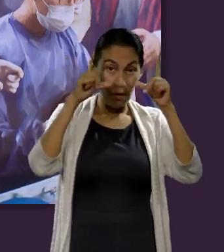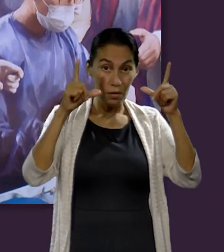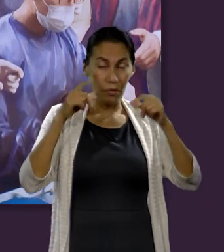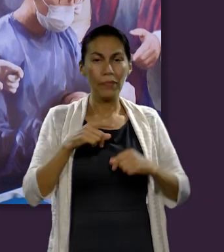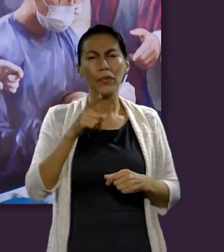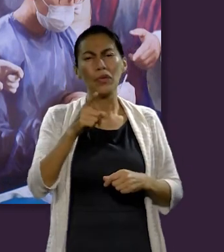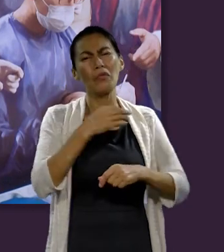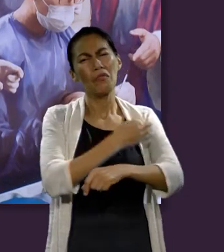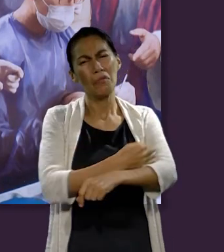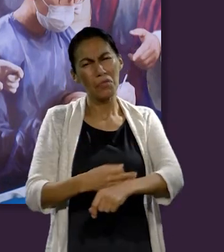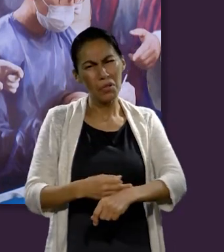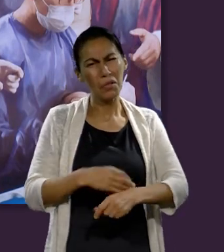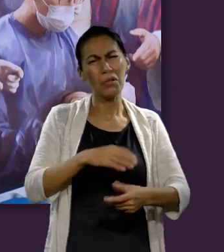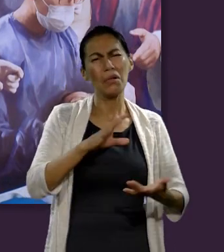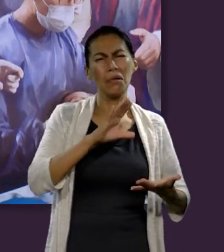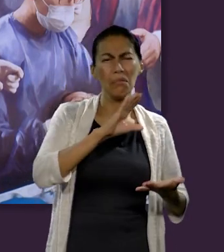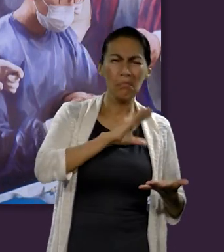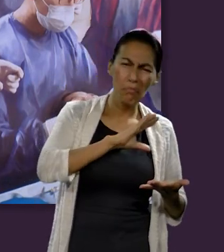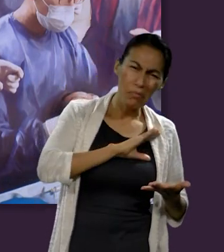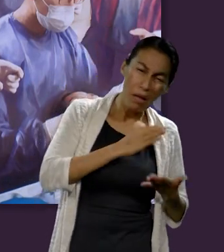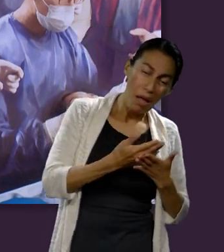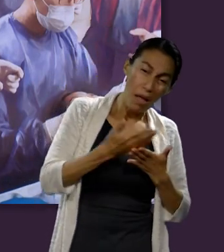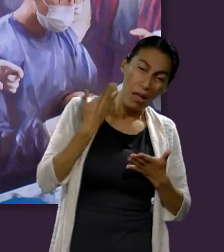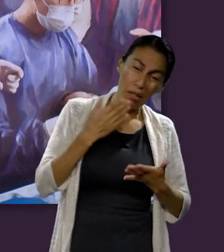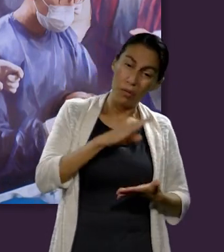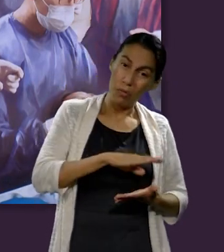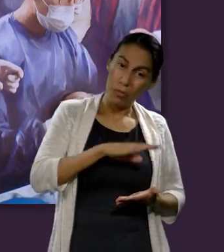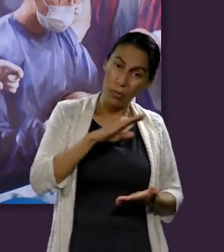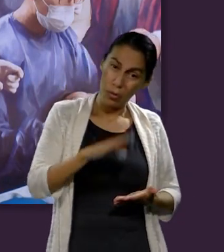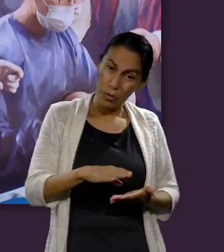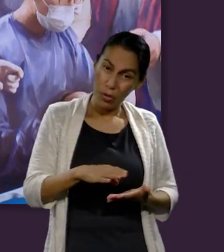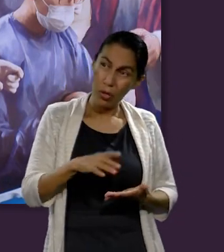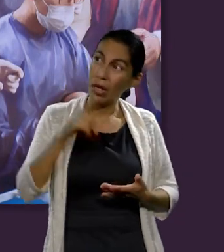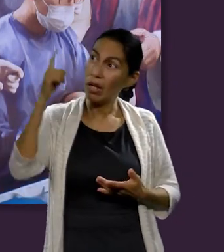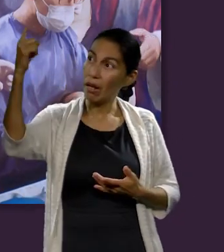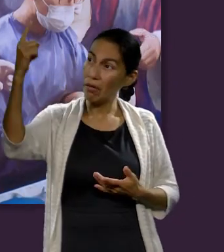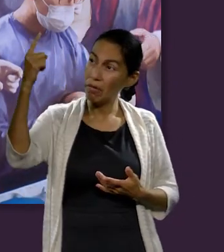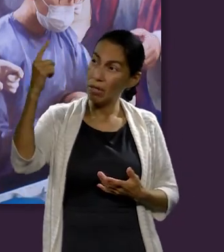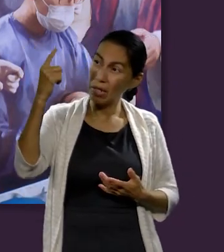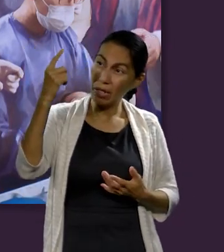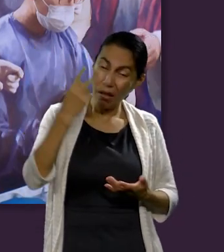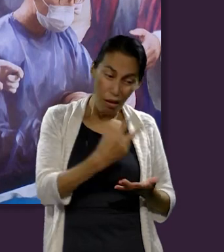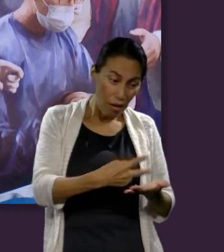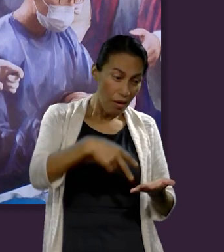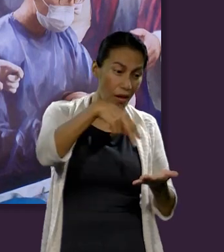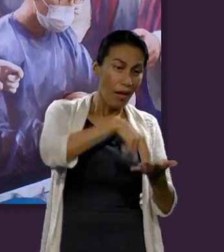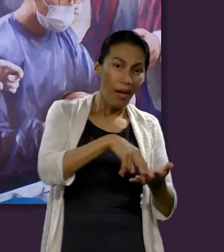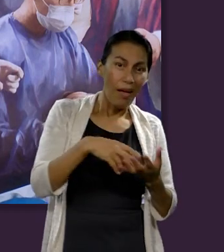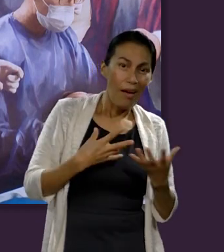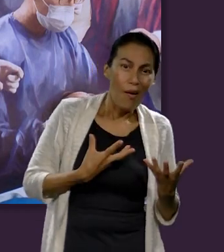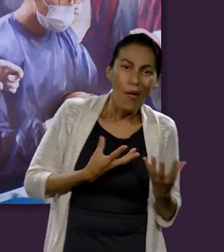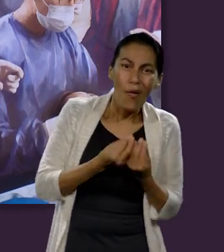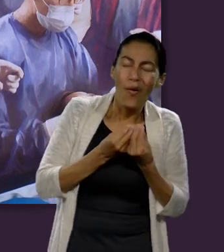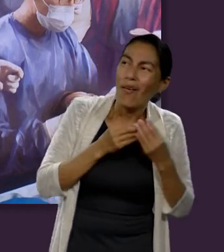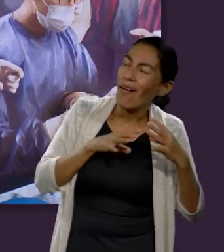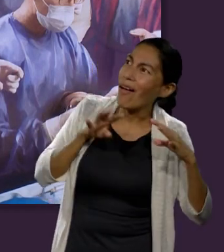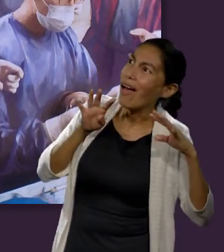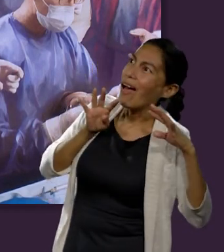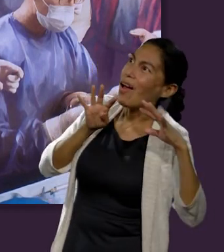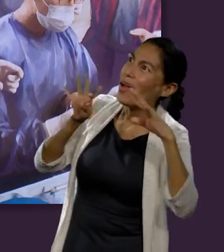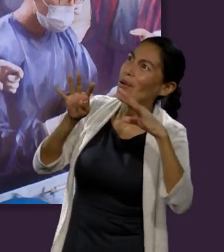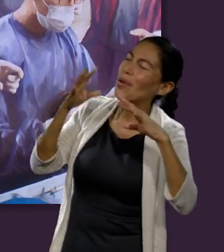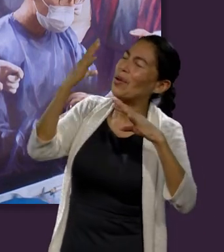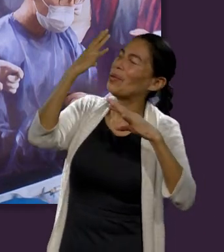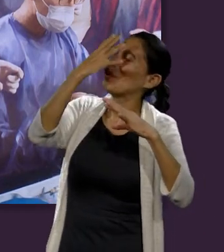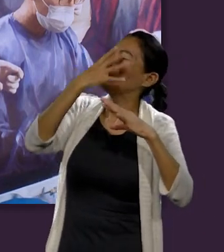despertar algún día a tu ser querido y junto contigo van a poder ver su gloriosa